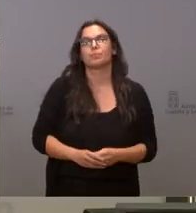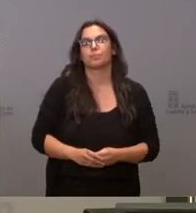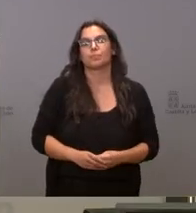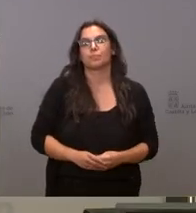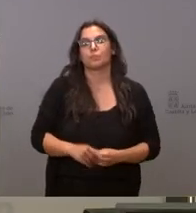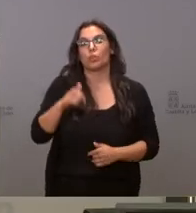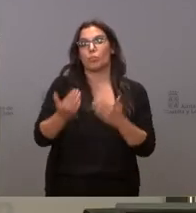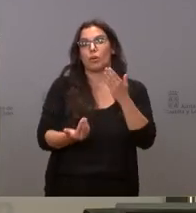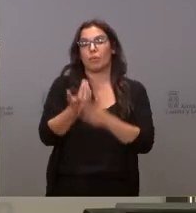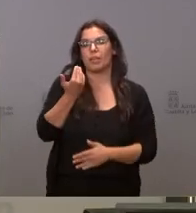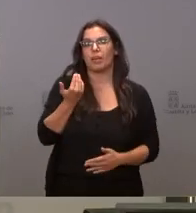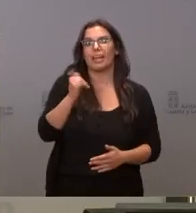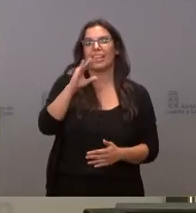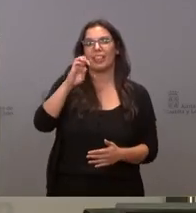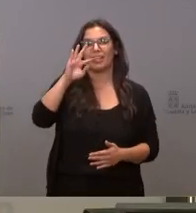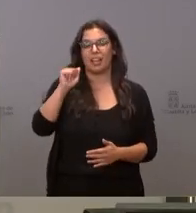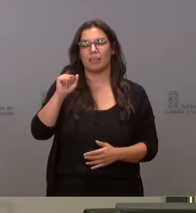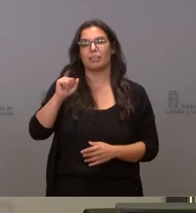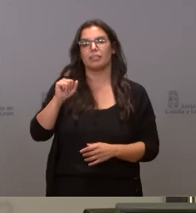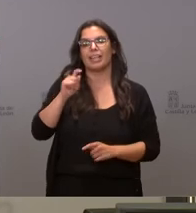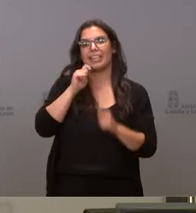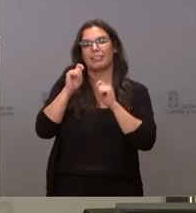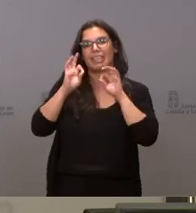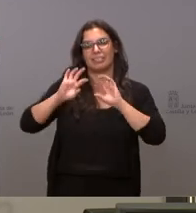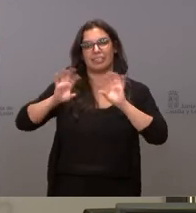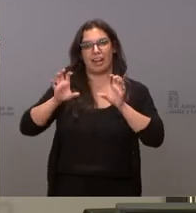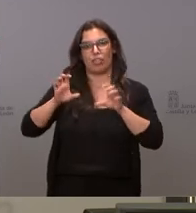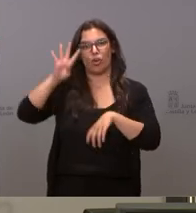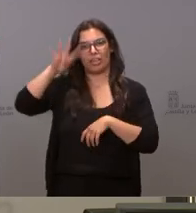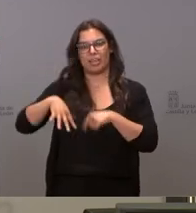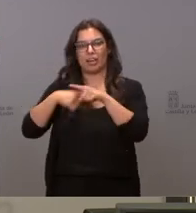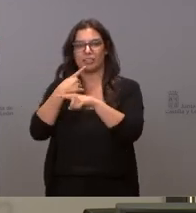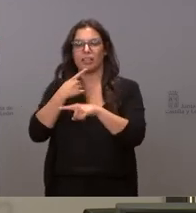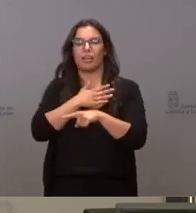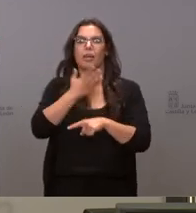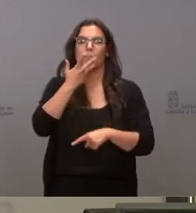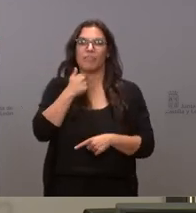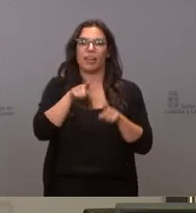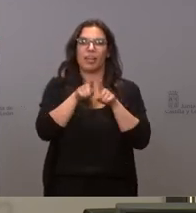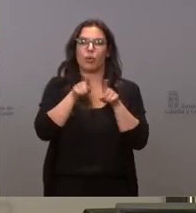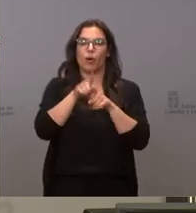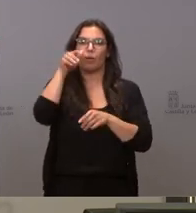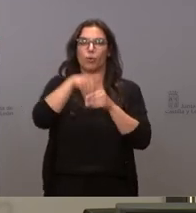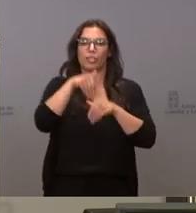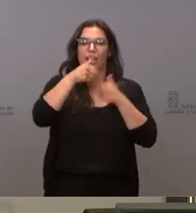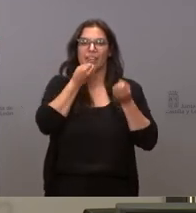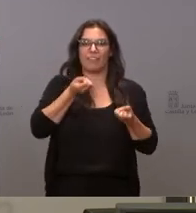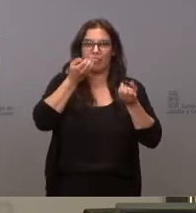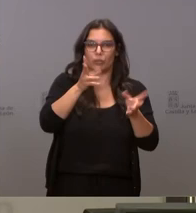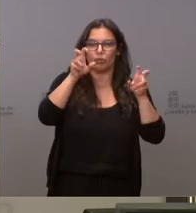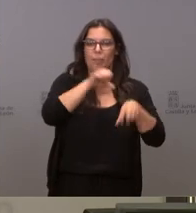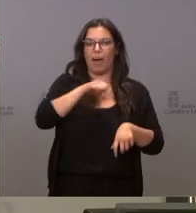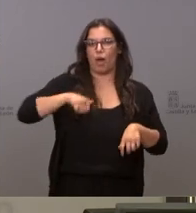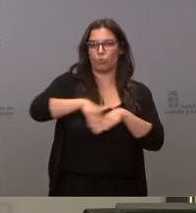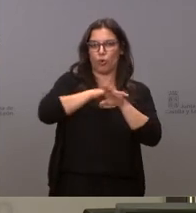Iceta en una entrevista a una radio catalana ha dicho que defiende votar en referéndum un acuerdo sobre el autogobierno y la financiación catalana y ha dicho expresamente que